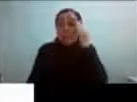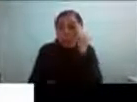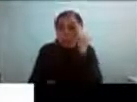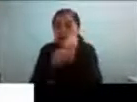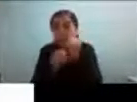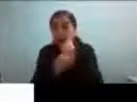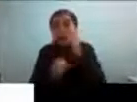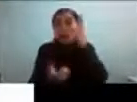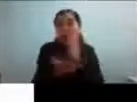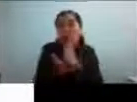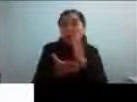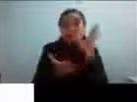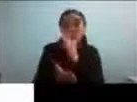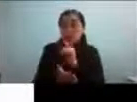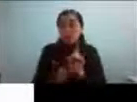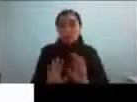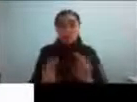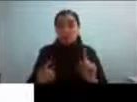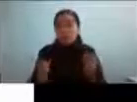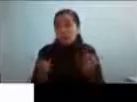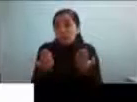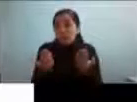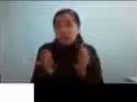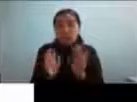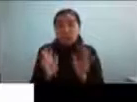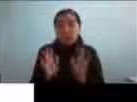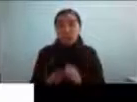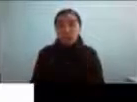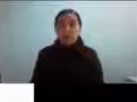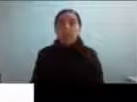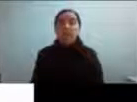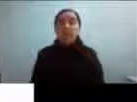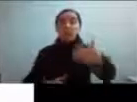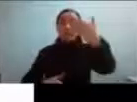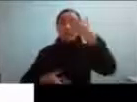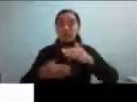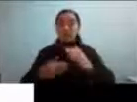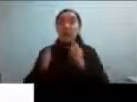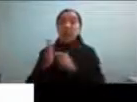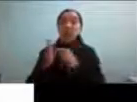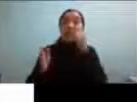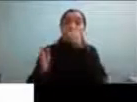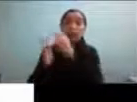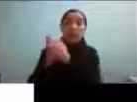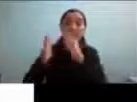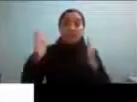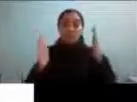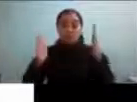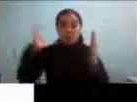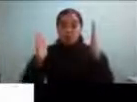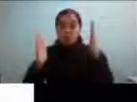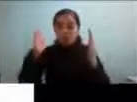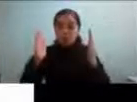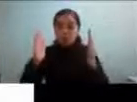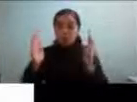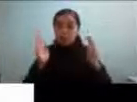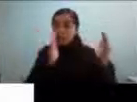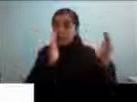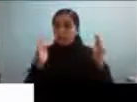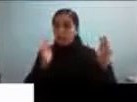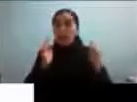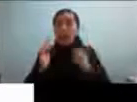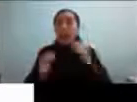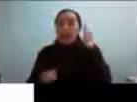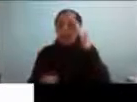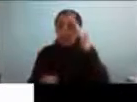decisiones etcétera luego viene la temporalidad de intervalos donde si hay un involucramiento mayor de memoria de trabajo y de